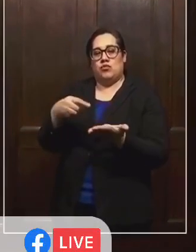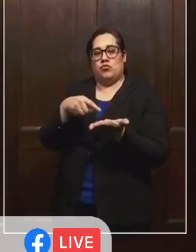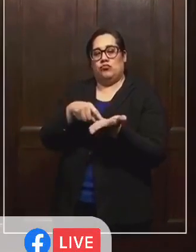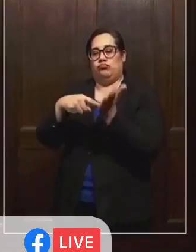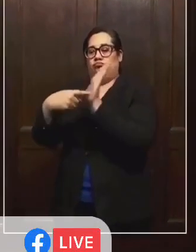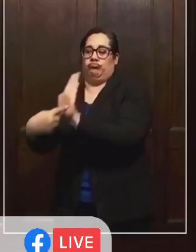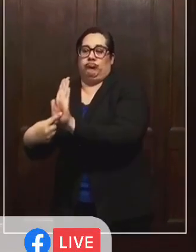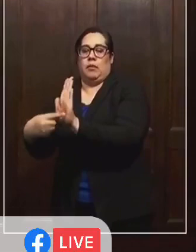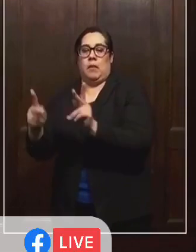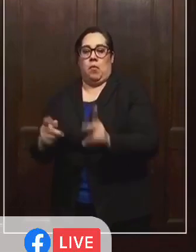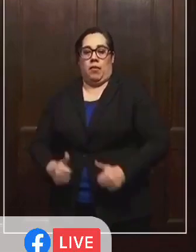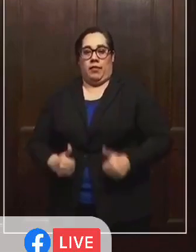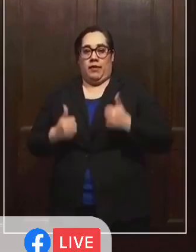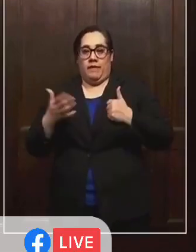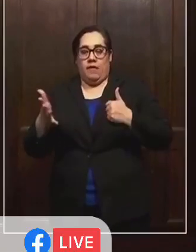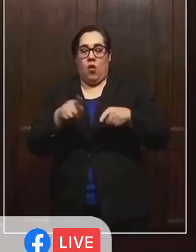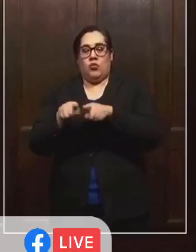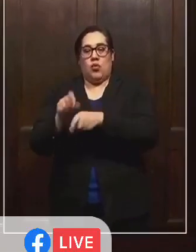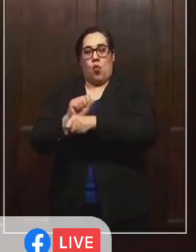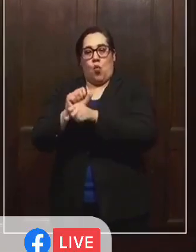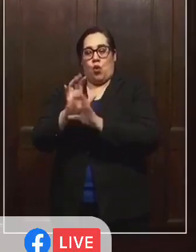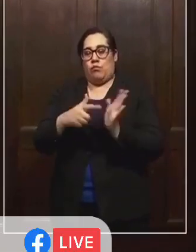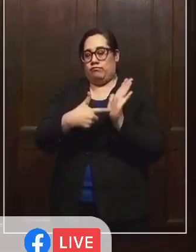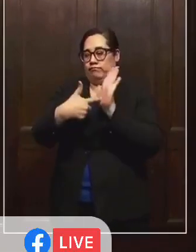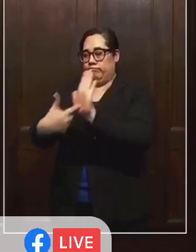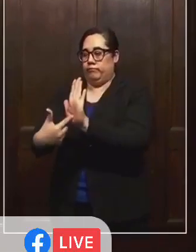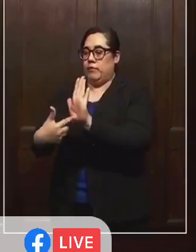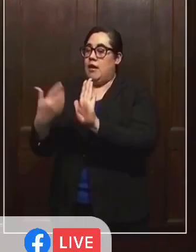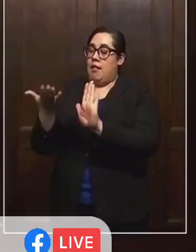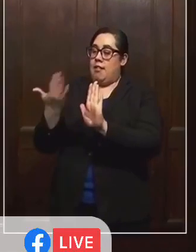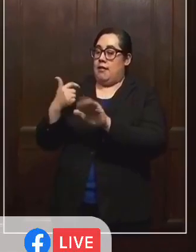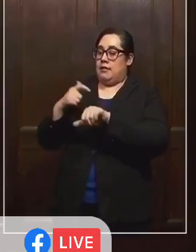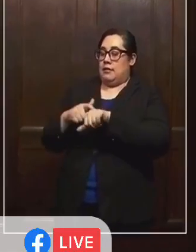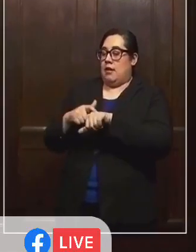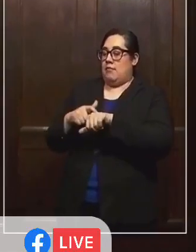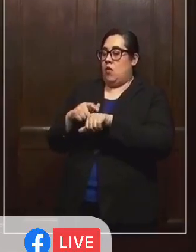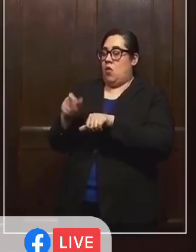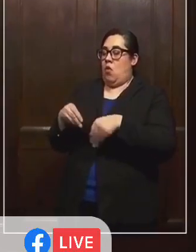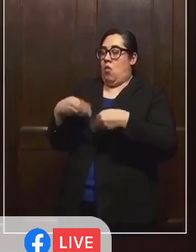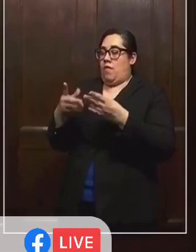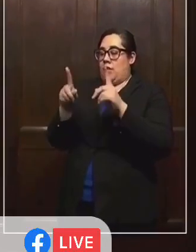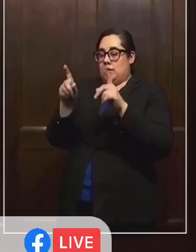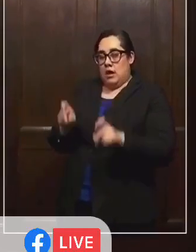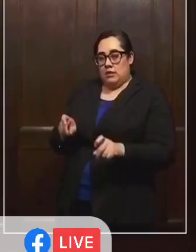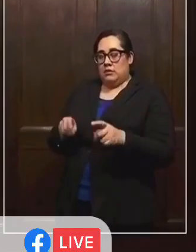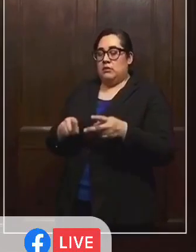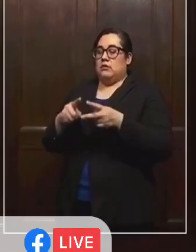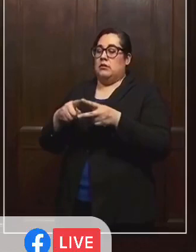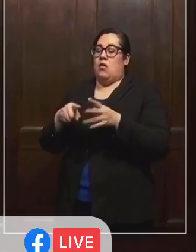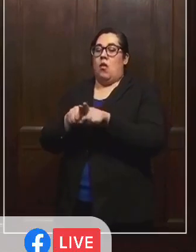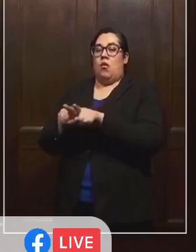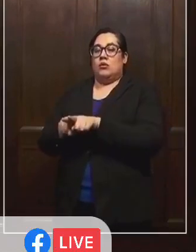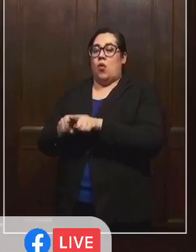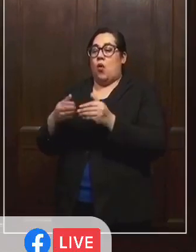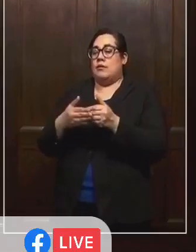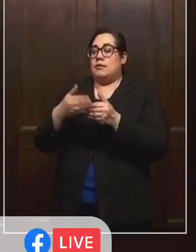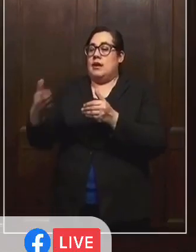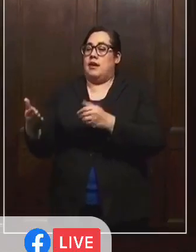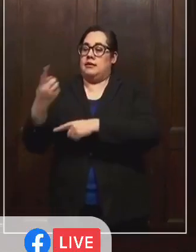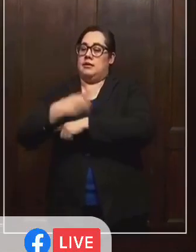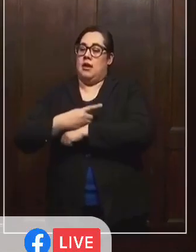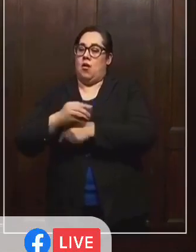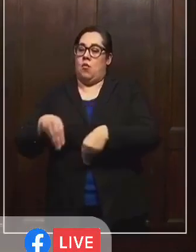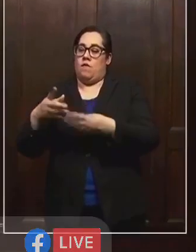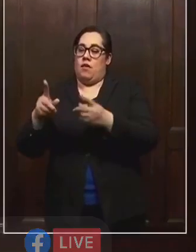y empleados, indicando la última fecha que se ofrecieron las pruebas y la próxima fecha